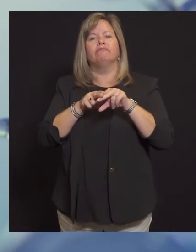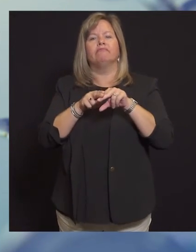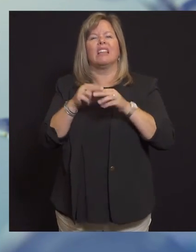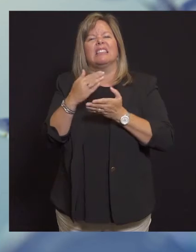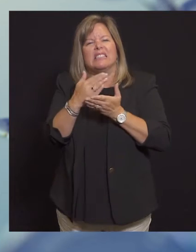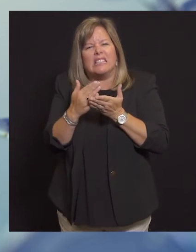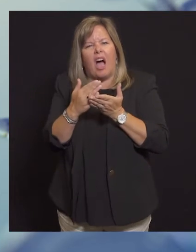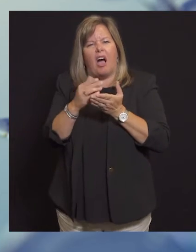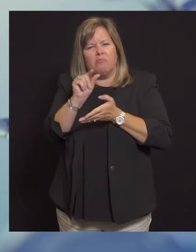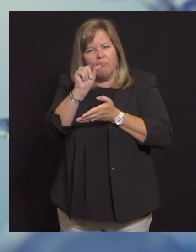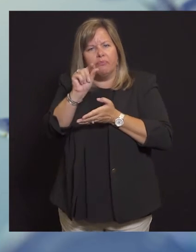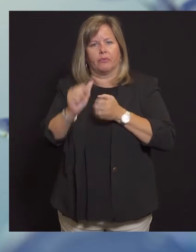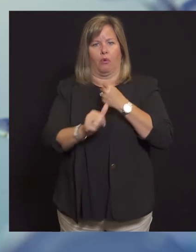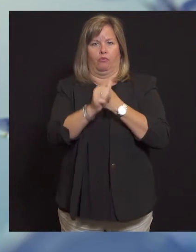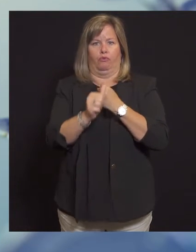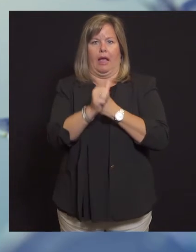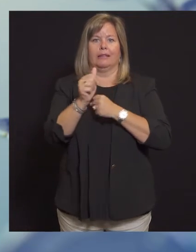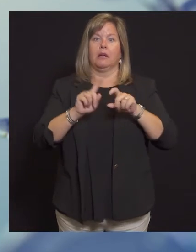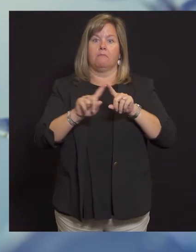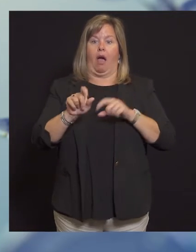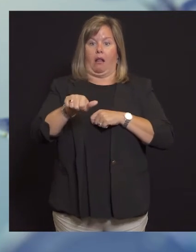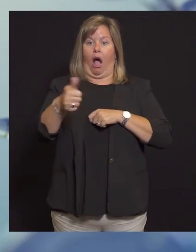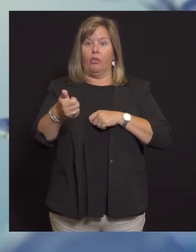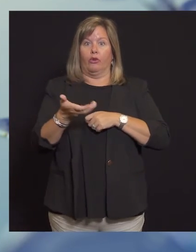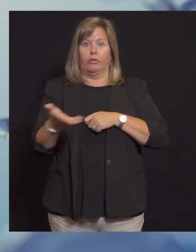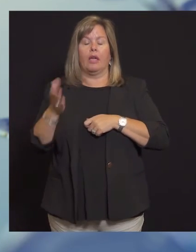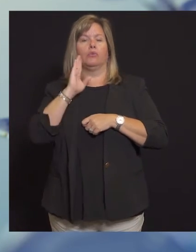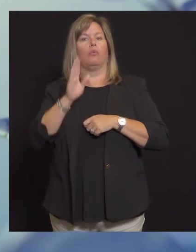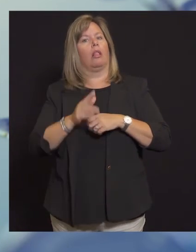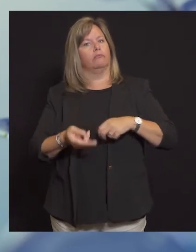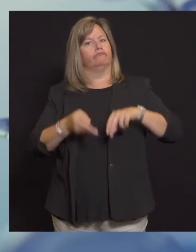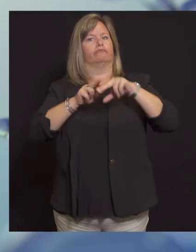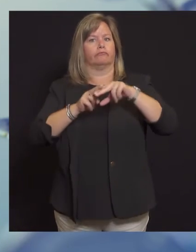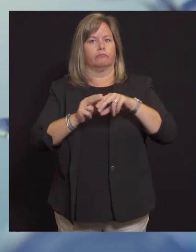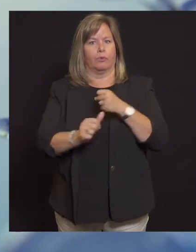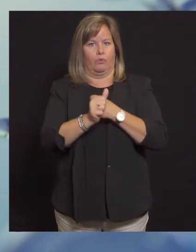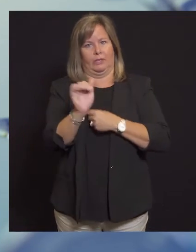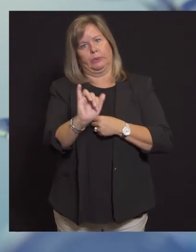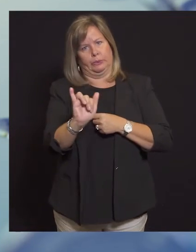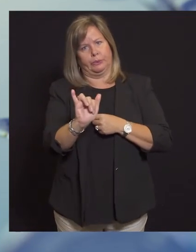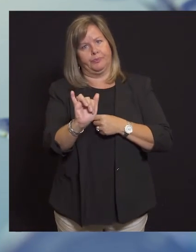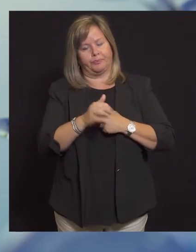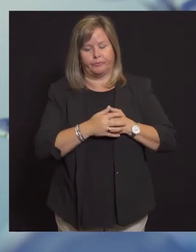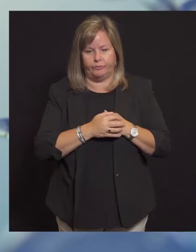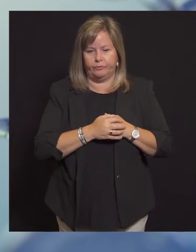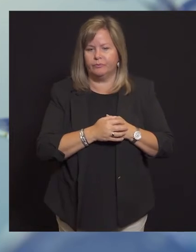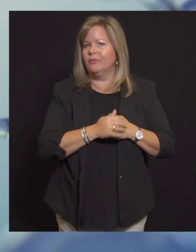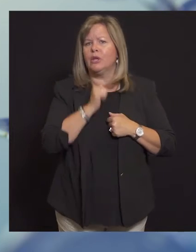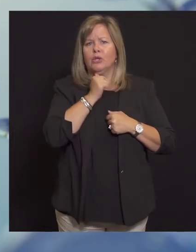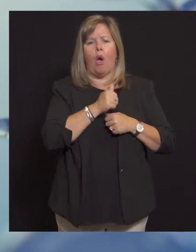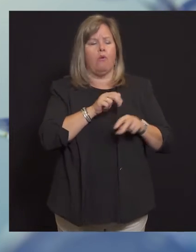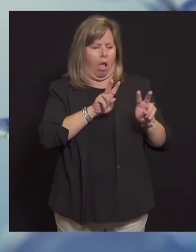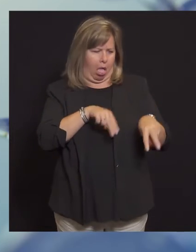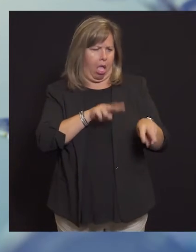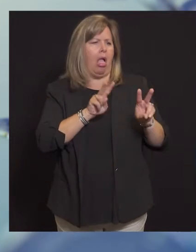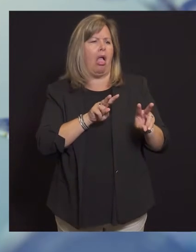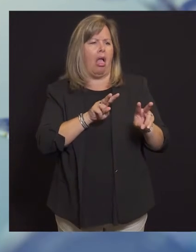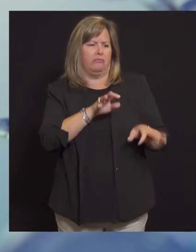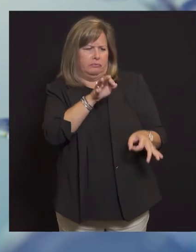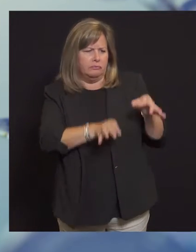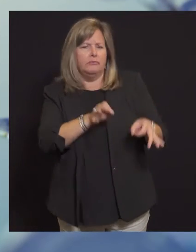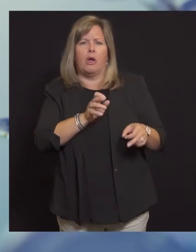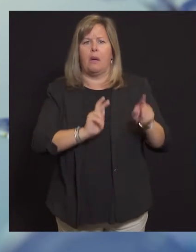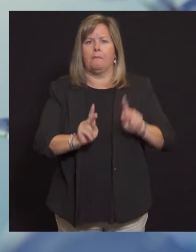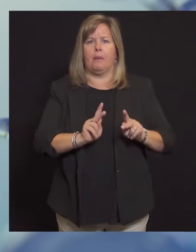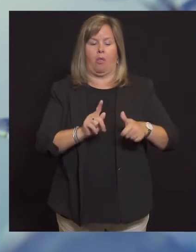echemos un vistazo a los comportamientos y viajar por sí mismo no es necesariamente un tremendo aumento de